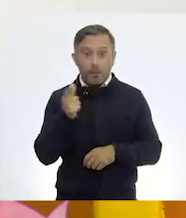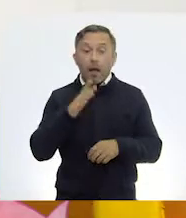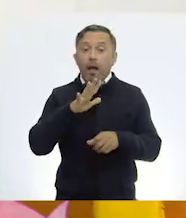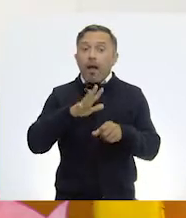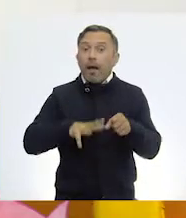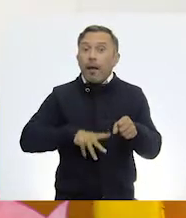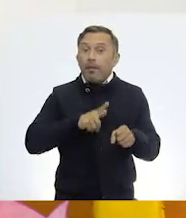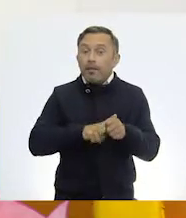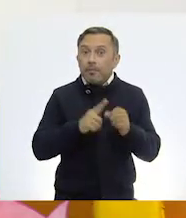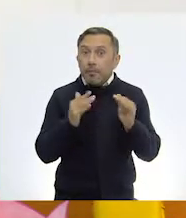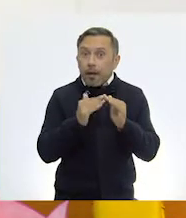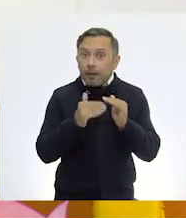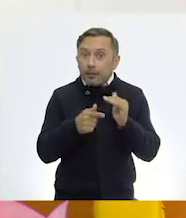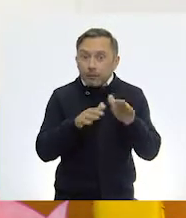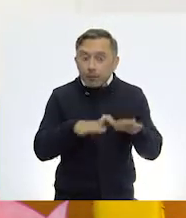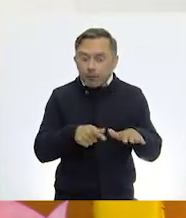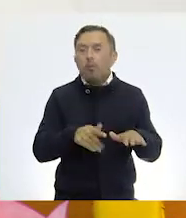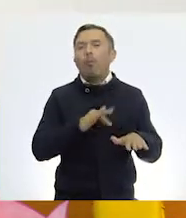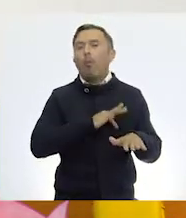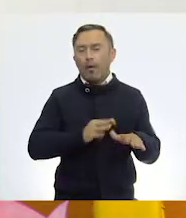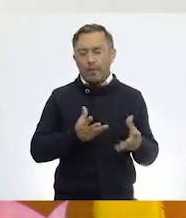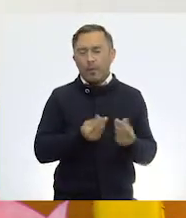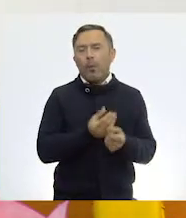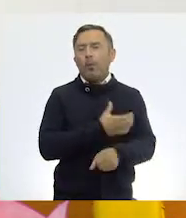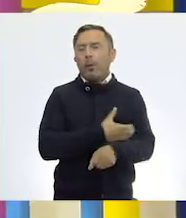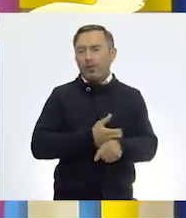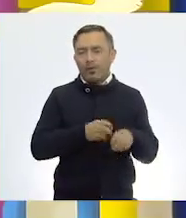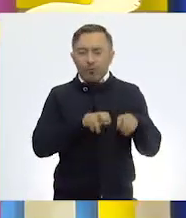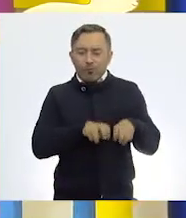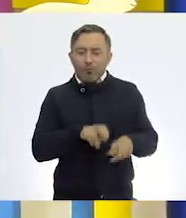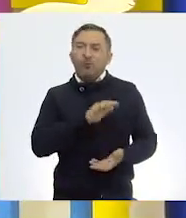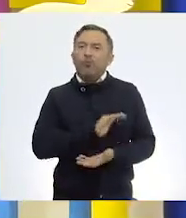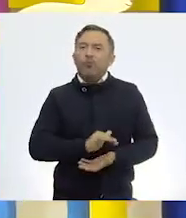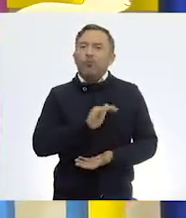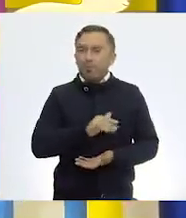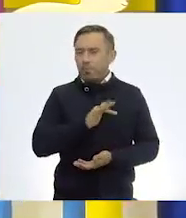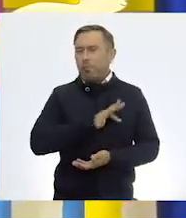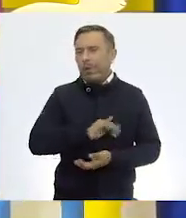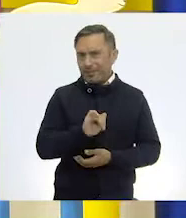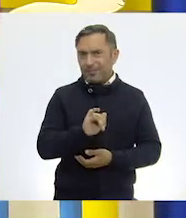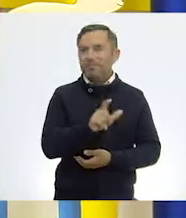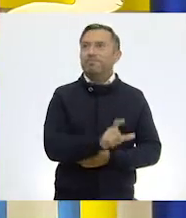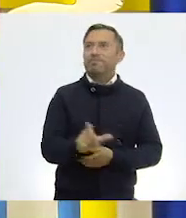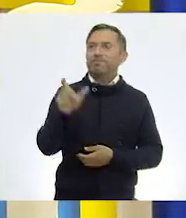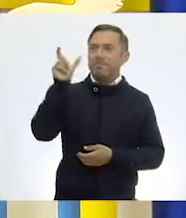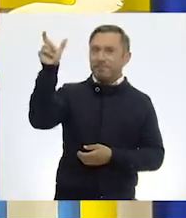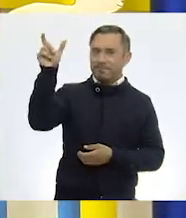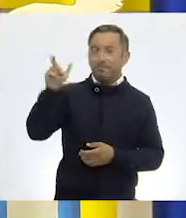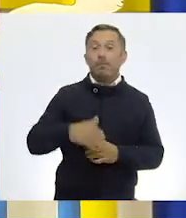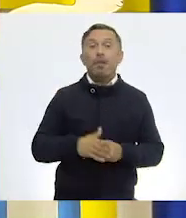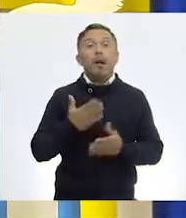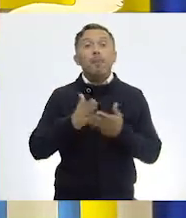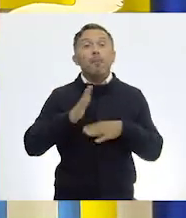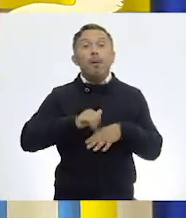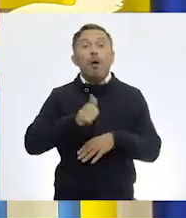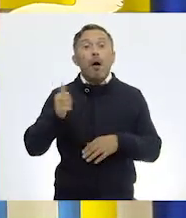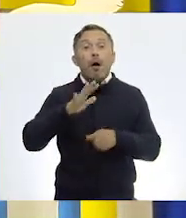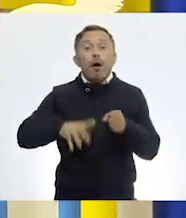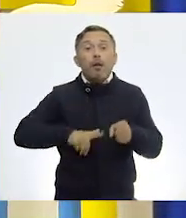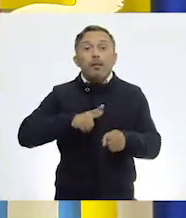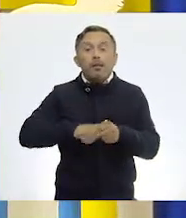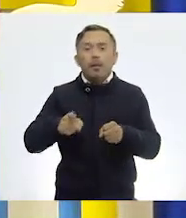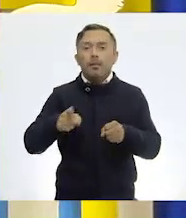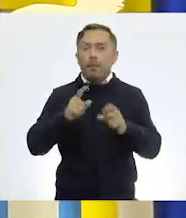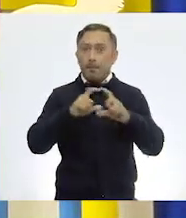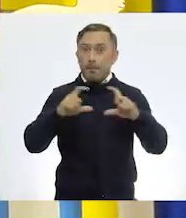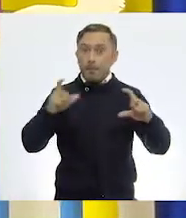pegar esto. Aquí. ¿Tú qué más tienes? Yo tengo independientes. ¿Saben lo que